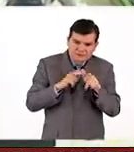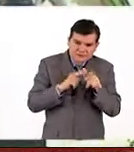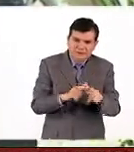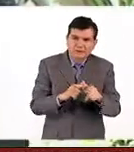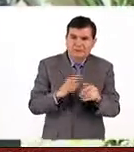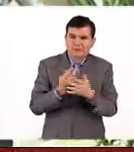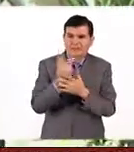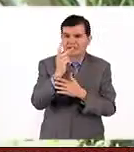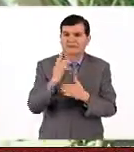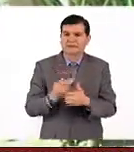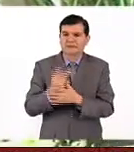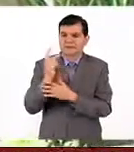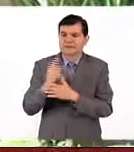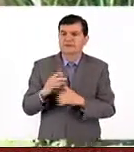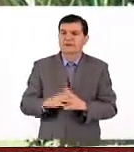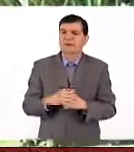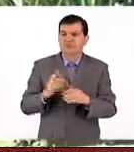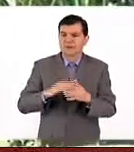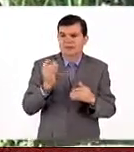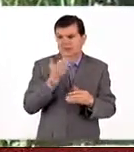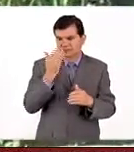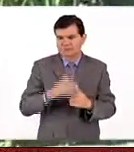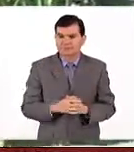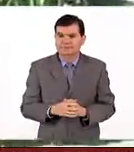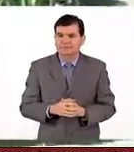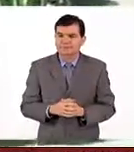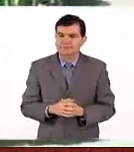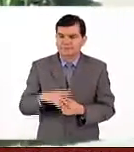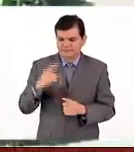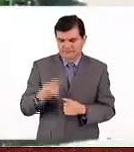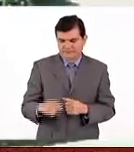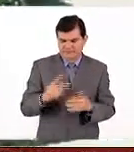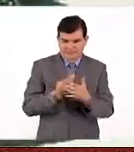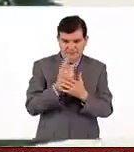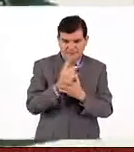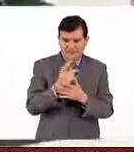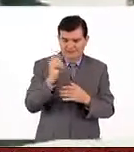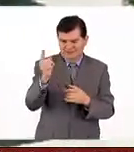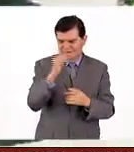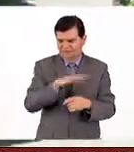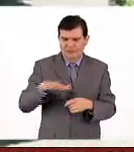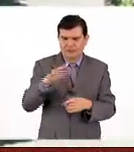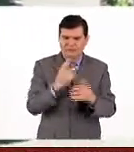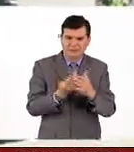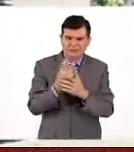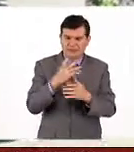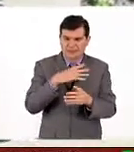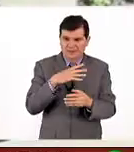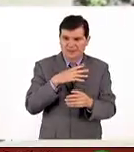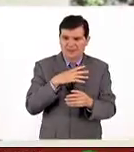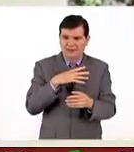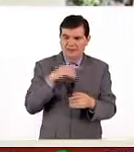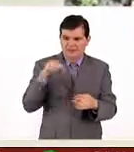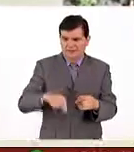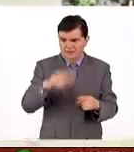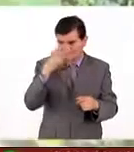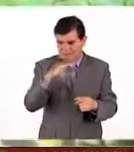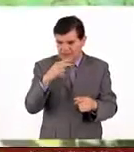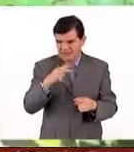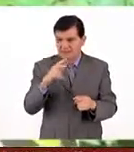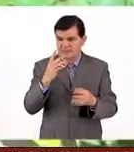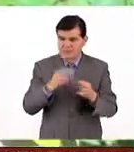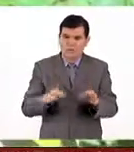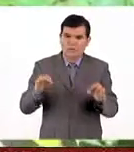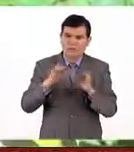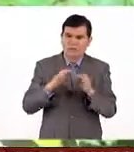plantas, nuestras plantas tradicionales? Nuestras plantas tradicionales, casi todas las plantas que tenemos en México, vale